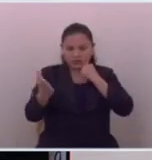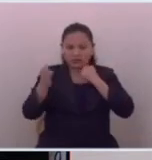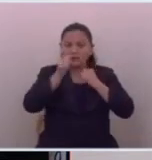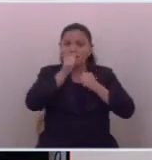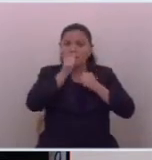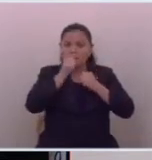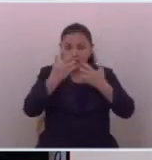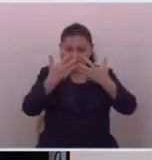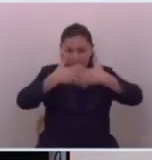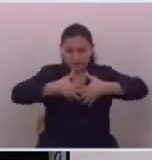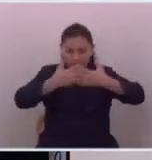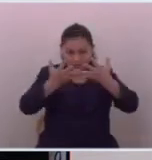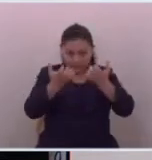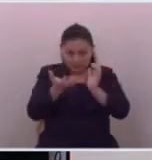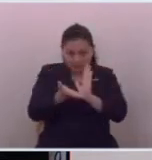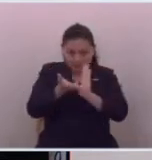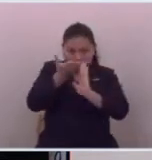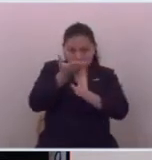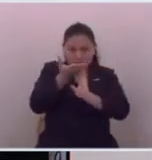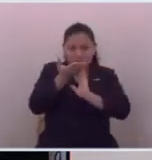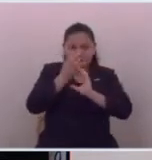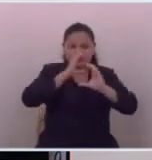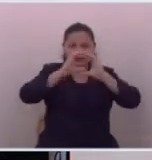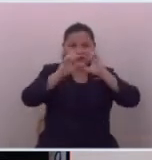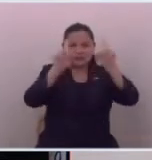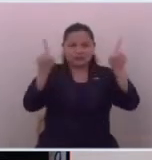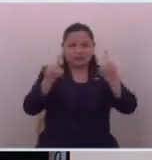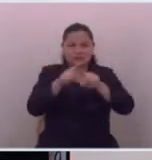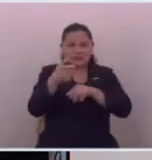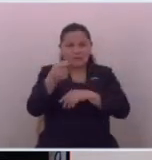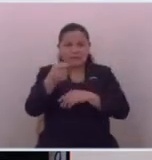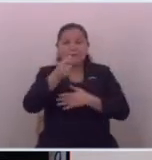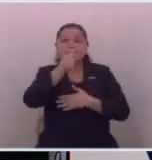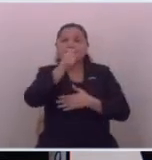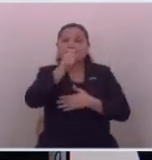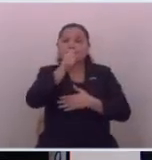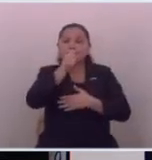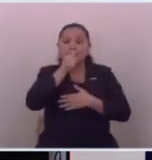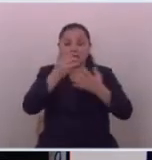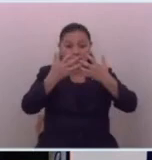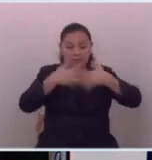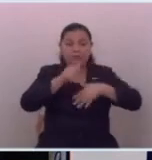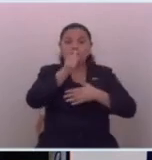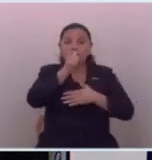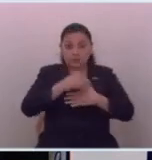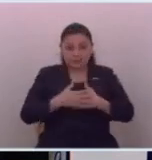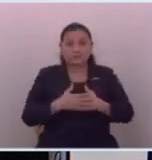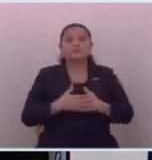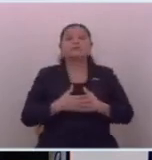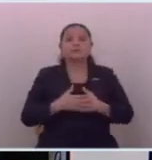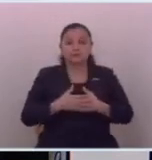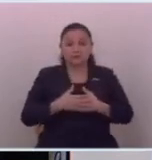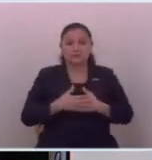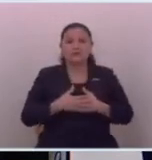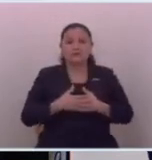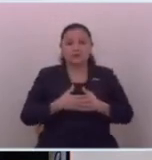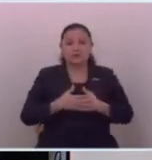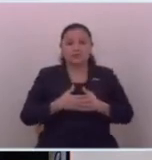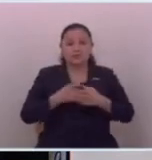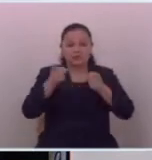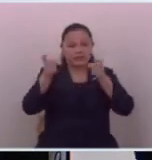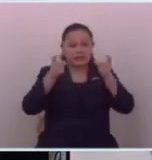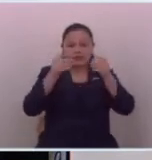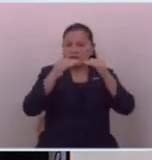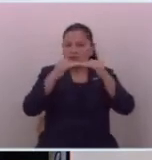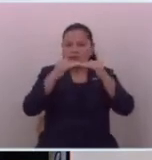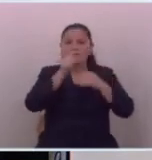privados los canales de televisión privados son una empresa y se manejan